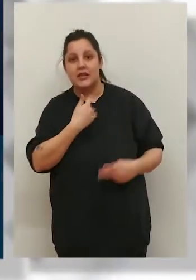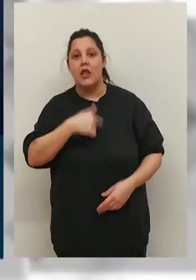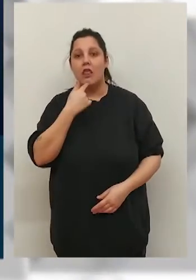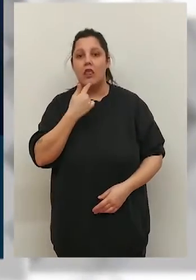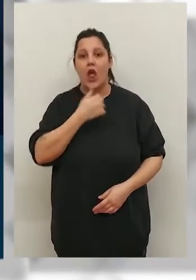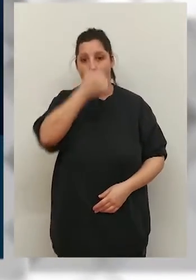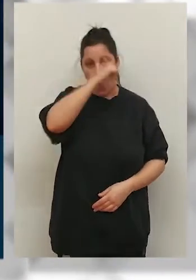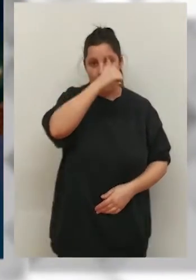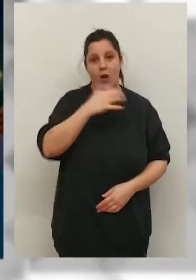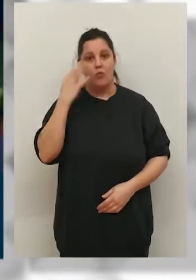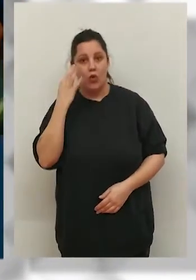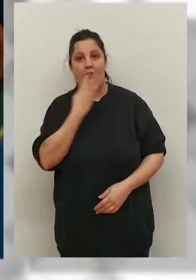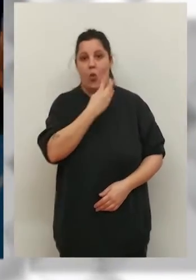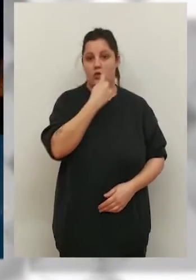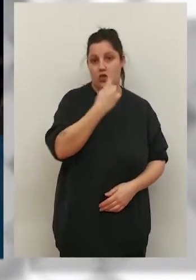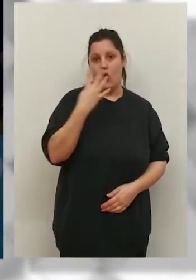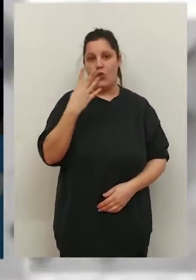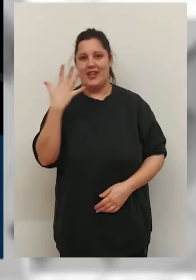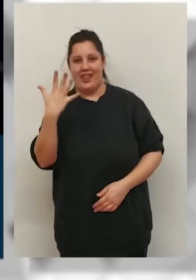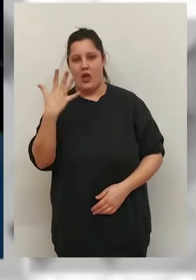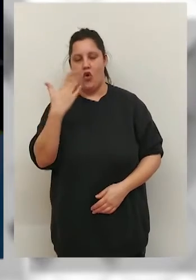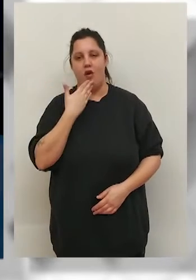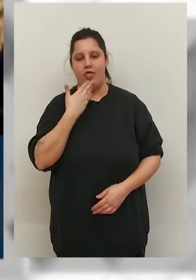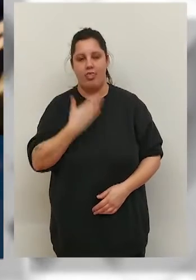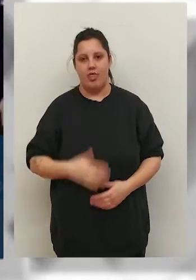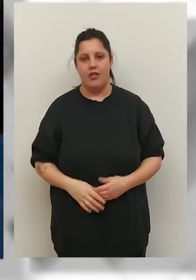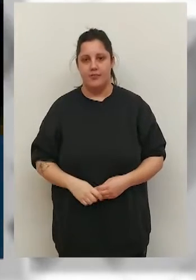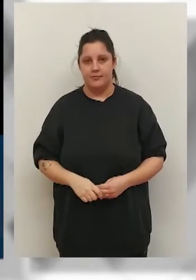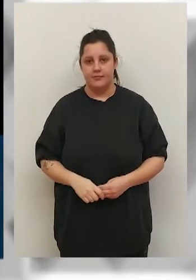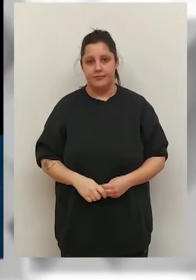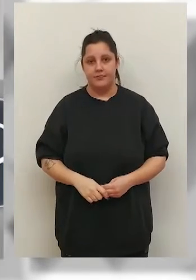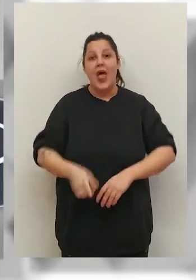detenidos son un hombre y una mujer de 41 y 45 años.